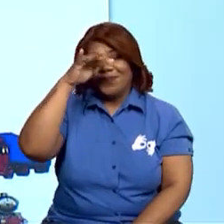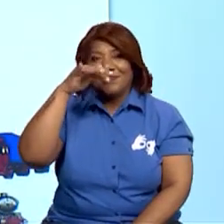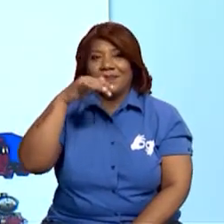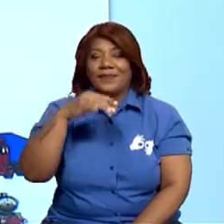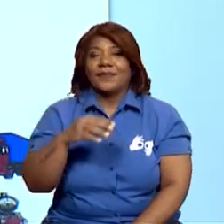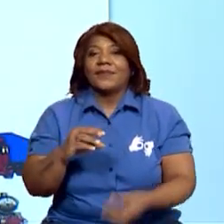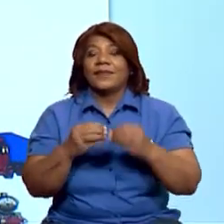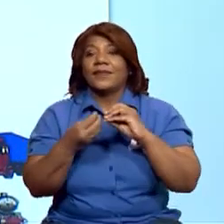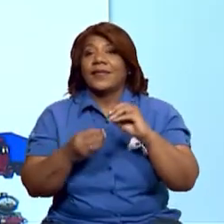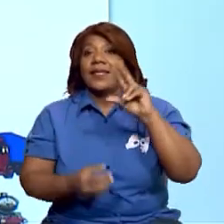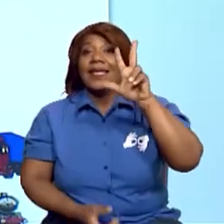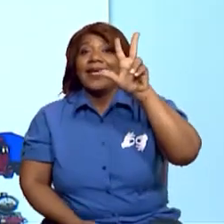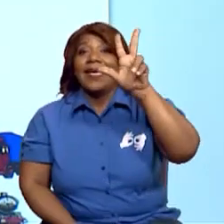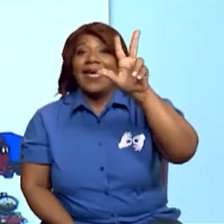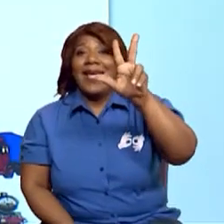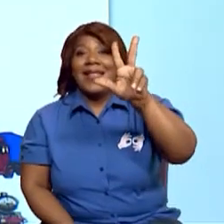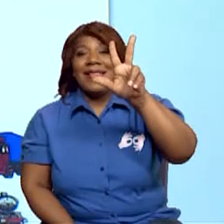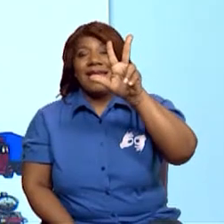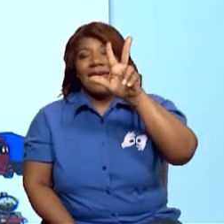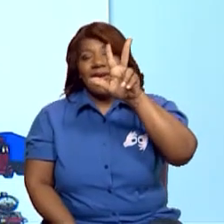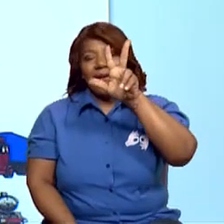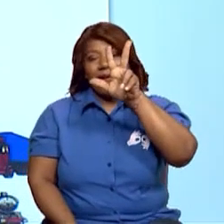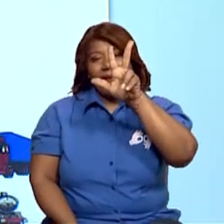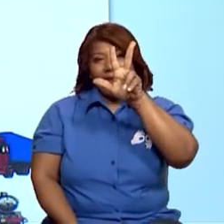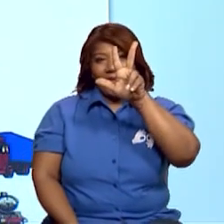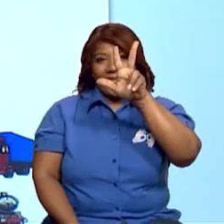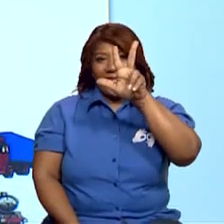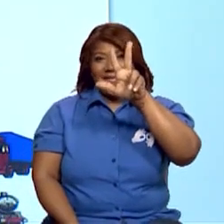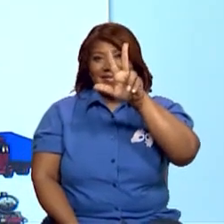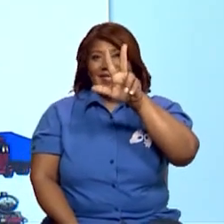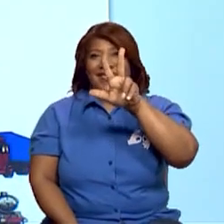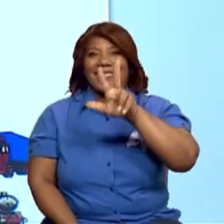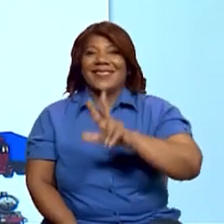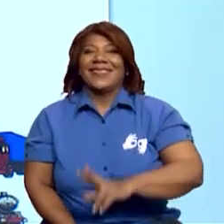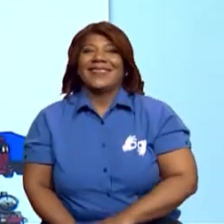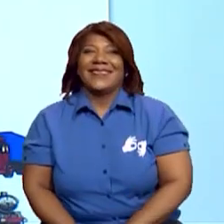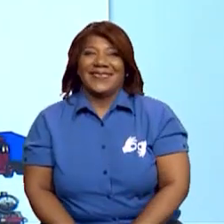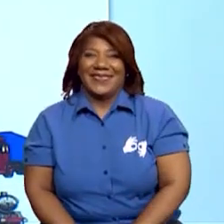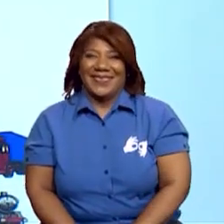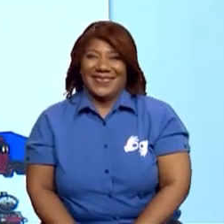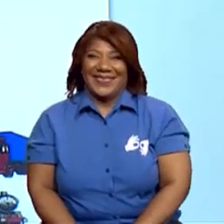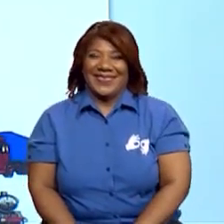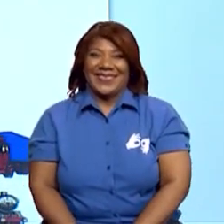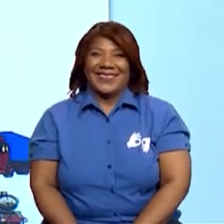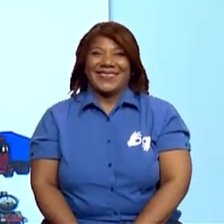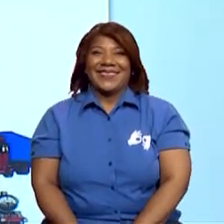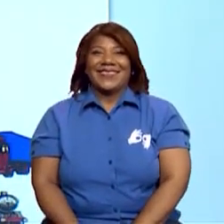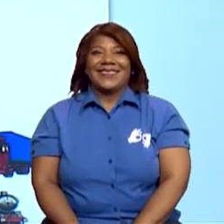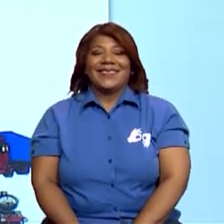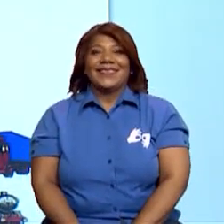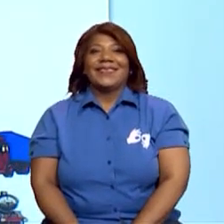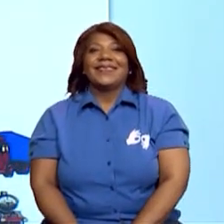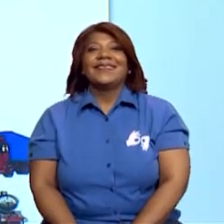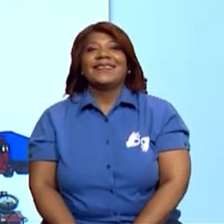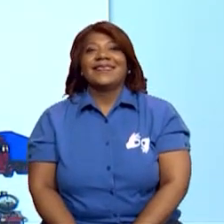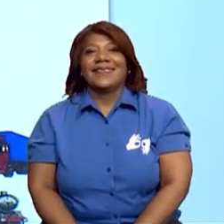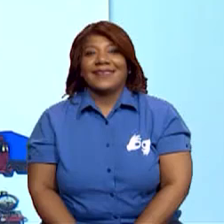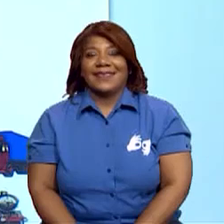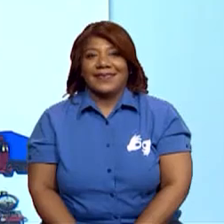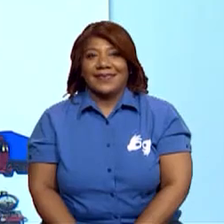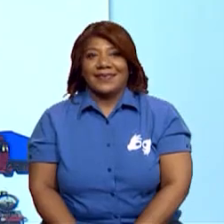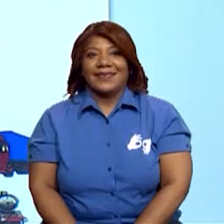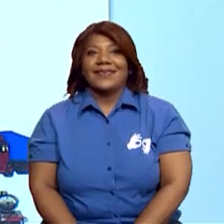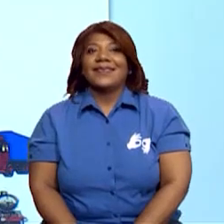¿qué número colocaríamos aquí en el helicóptero? El número tres. Muy bien. Entonces, vamos a